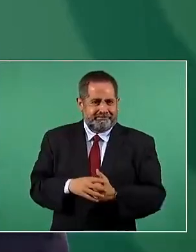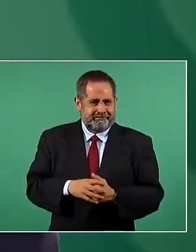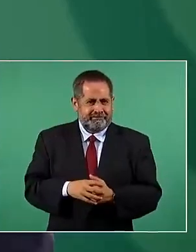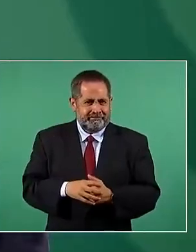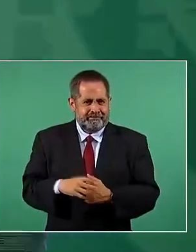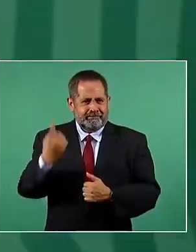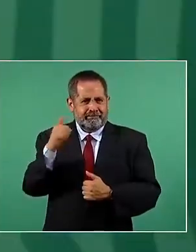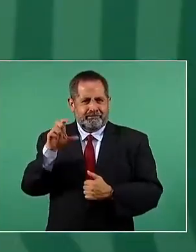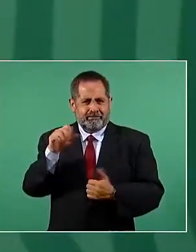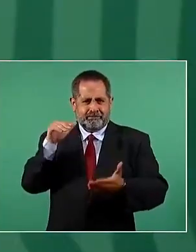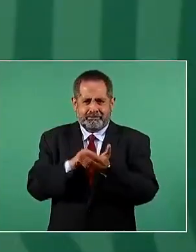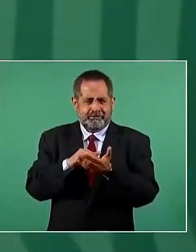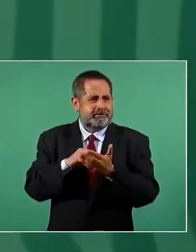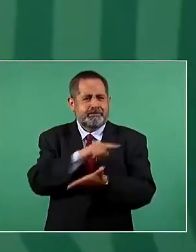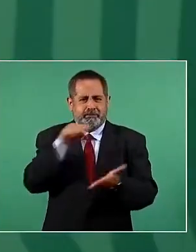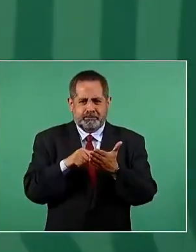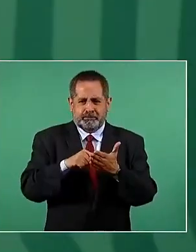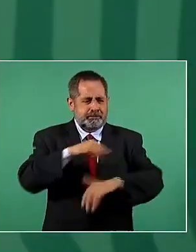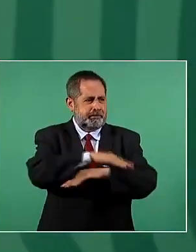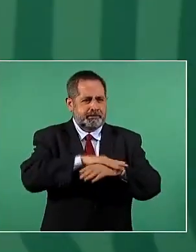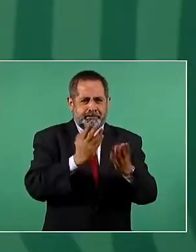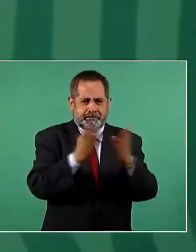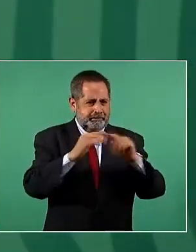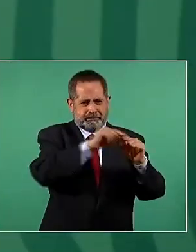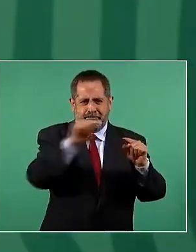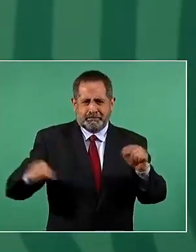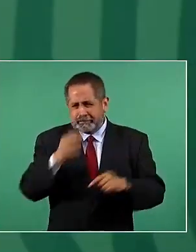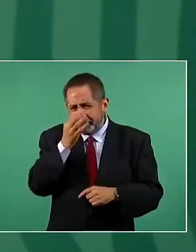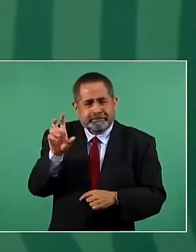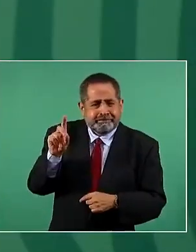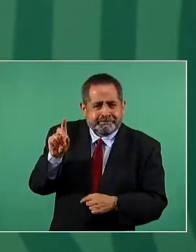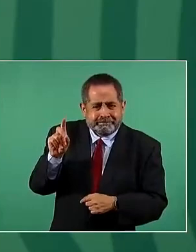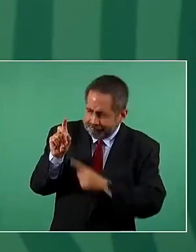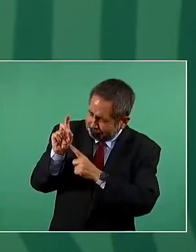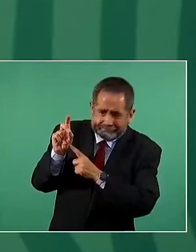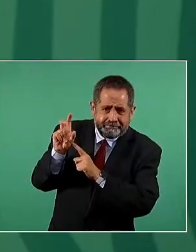De 160 mil casillas, solo no se pudieron instalar 30.